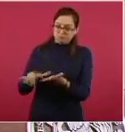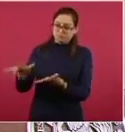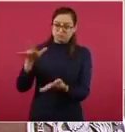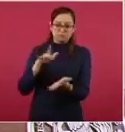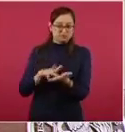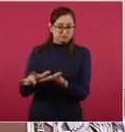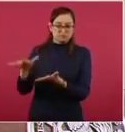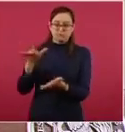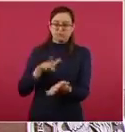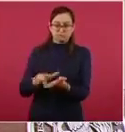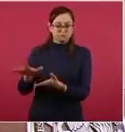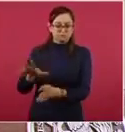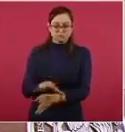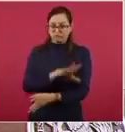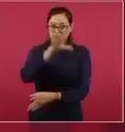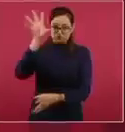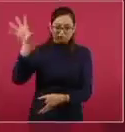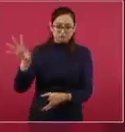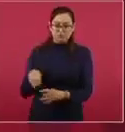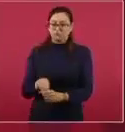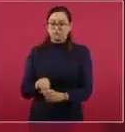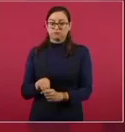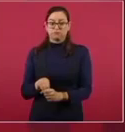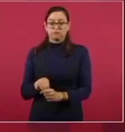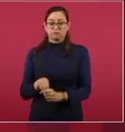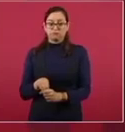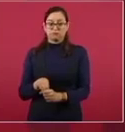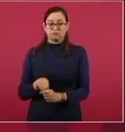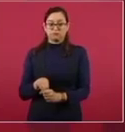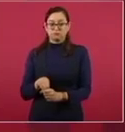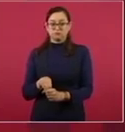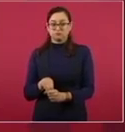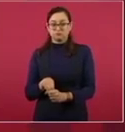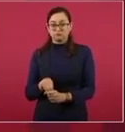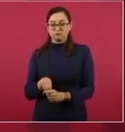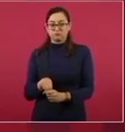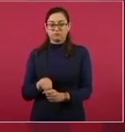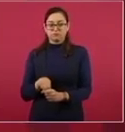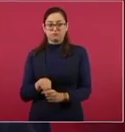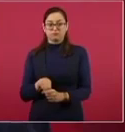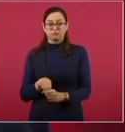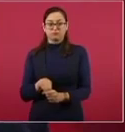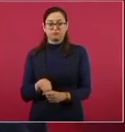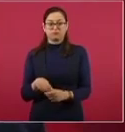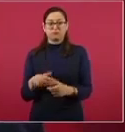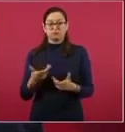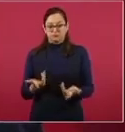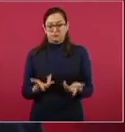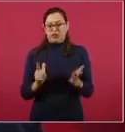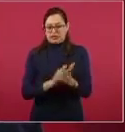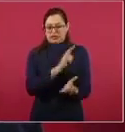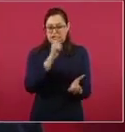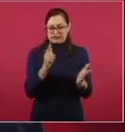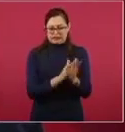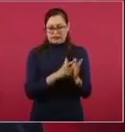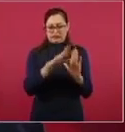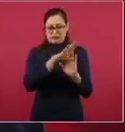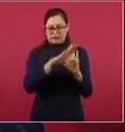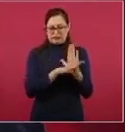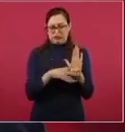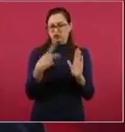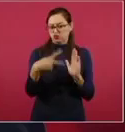más de lo que se establece formalmente,